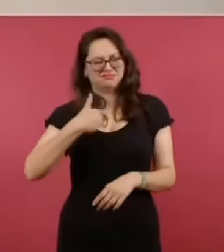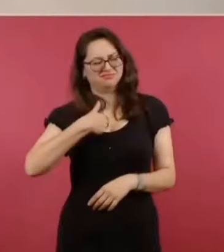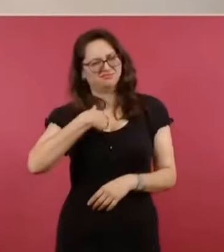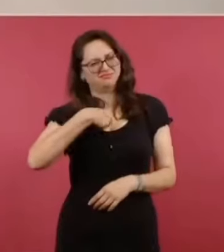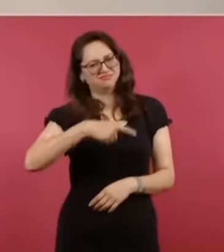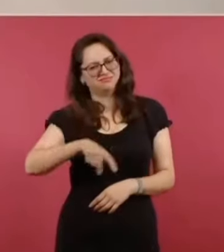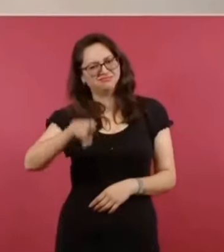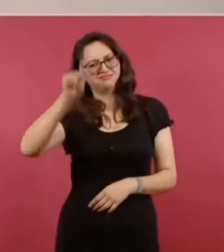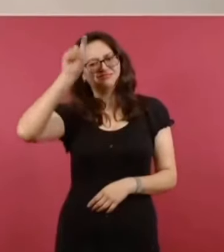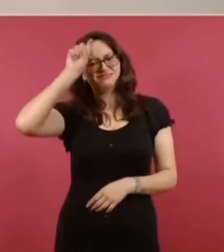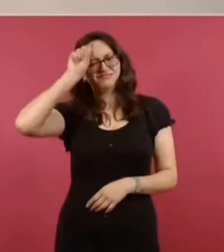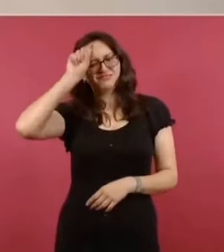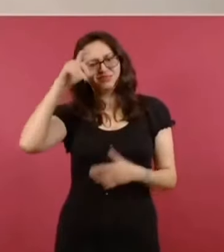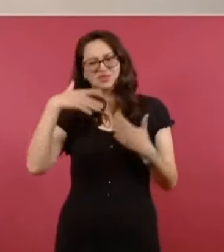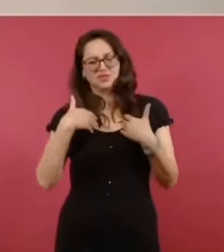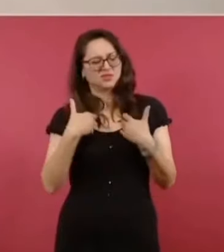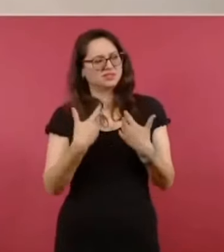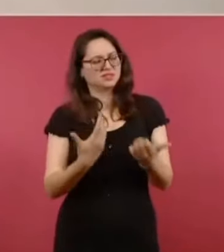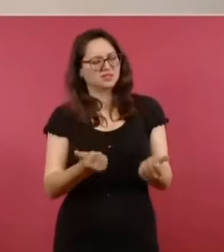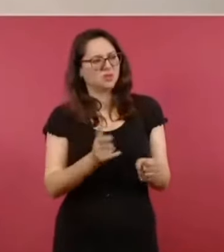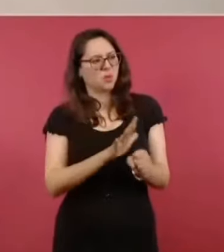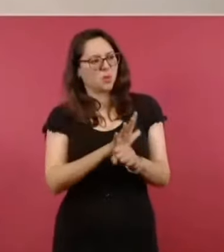era la distribución.